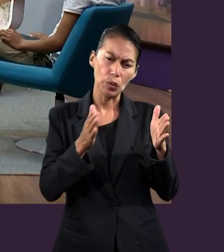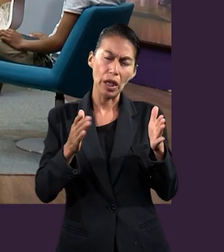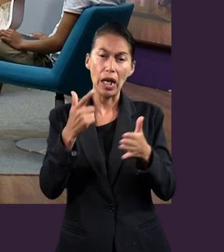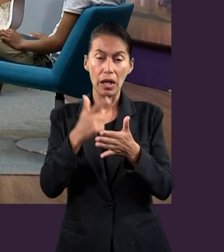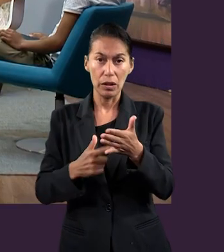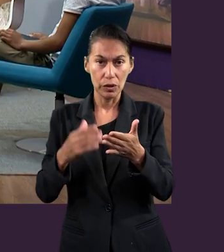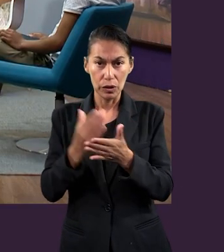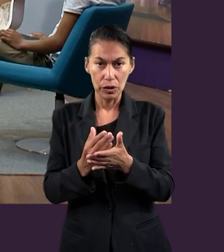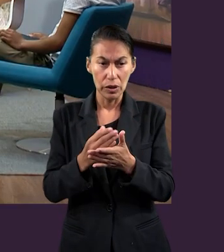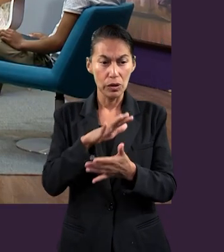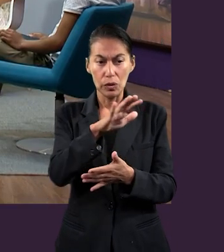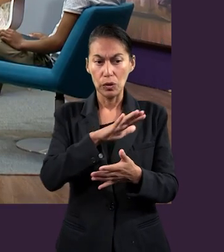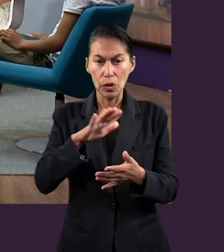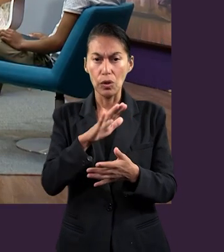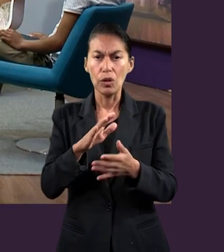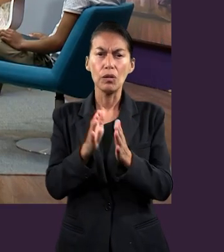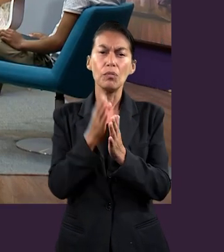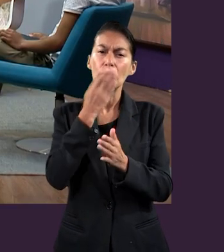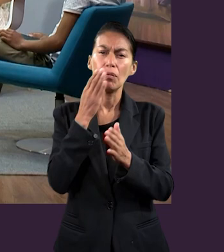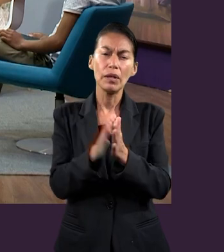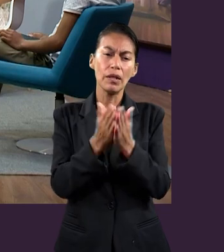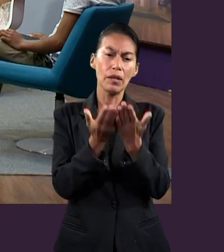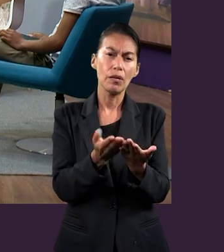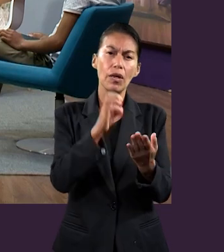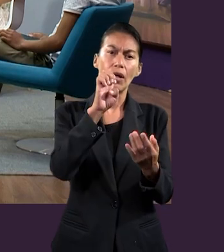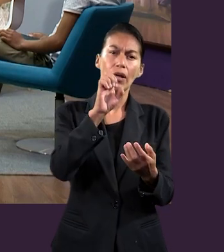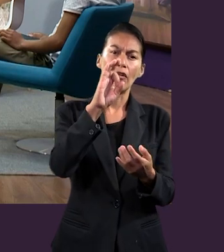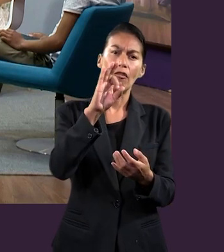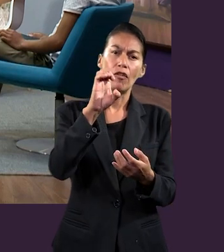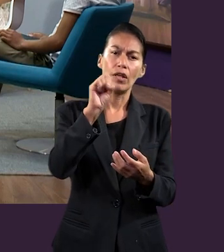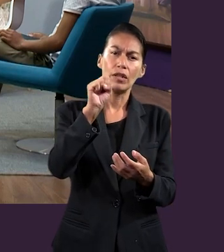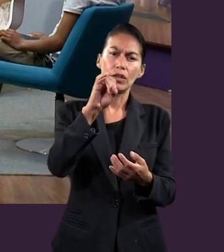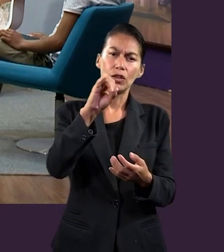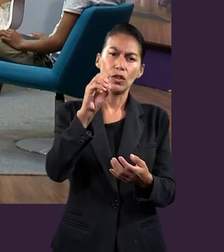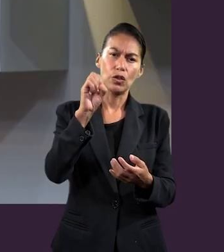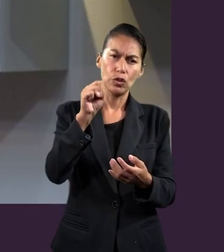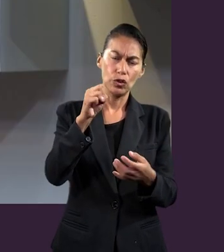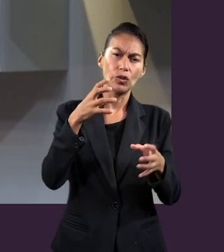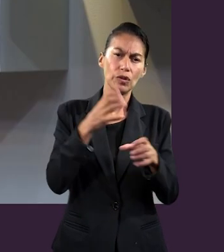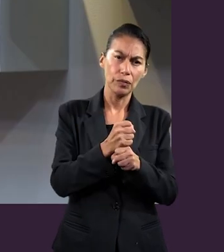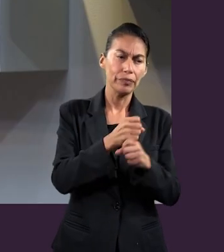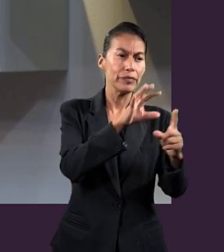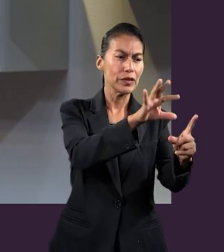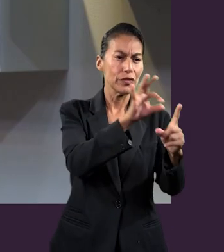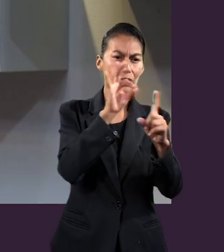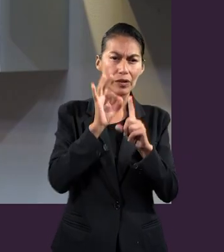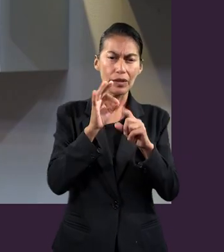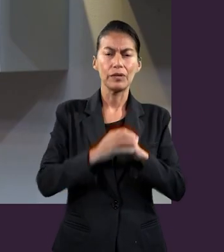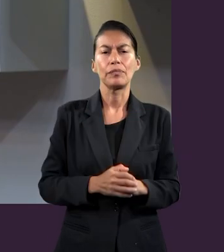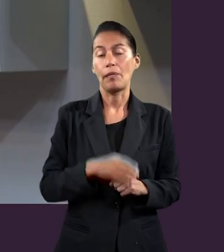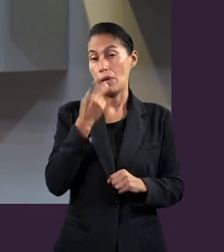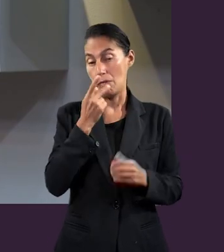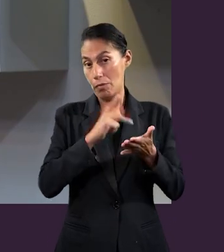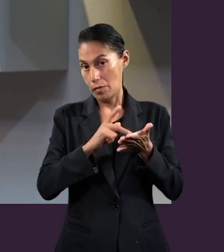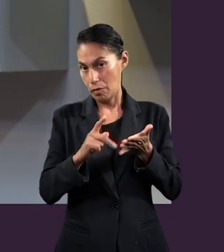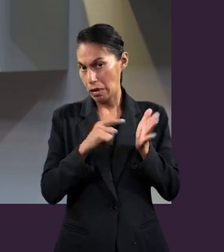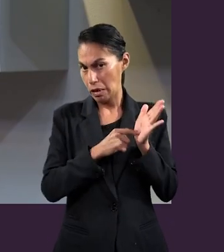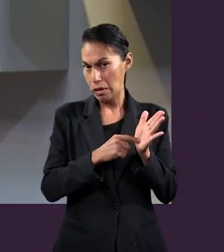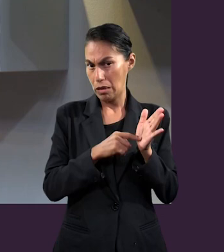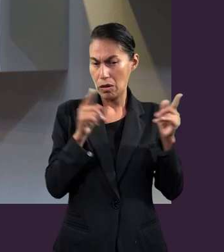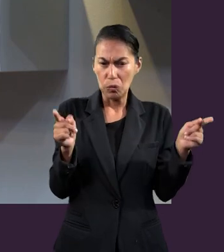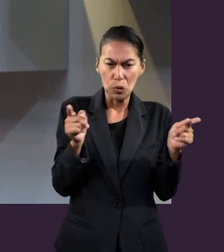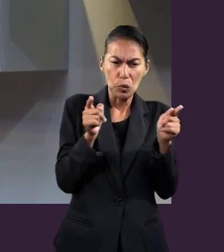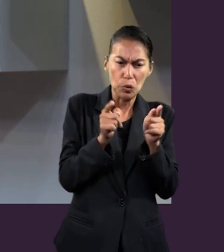de lecciones basadas en el libro de Efesios. De hecho, Pablo presenta, hace una